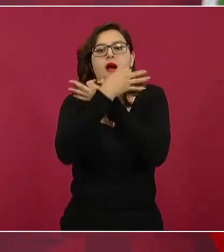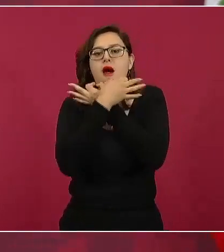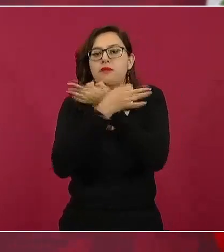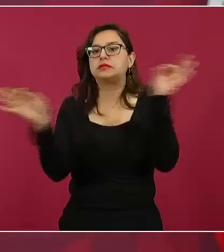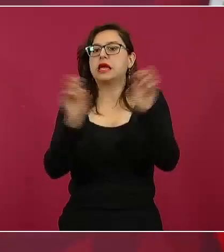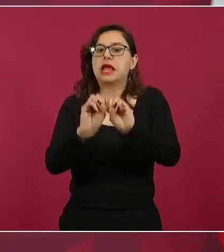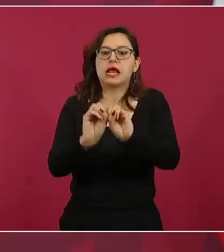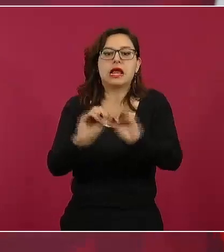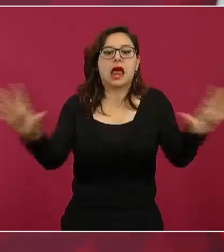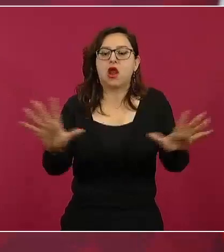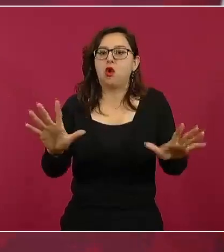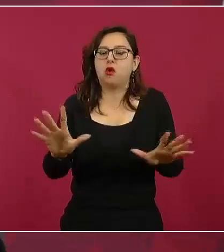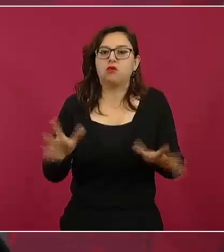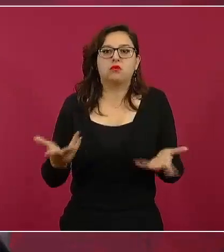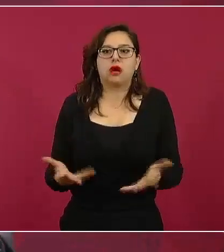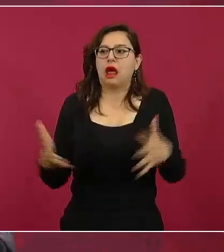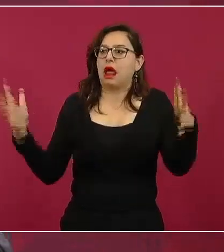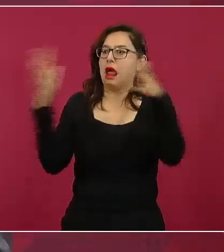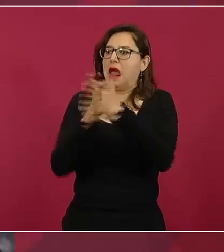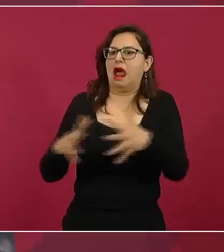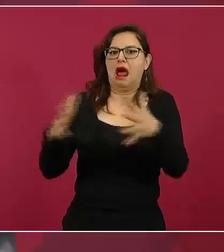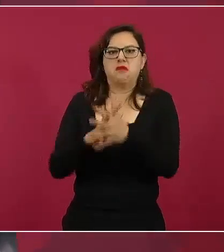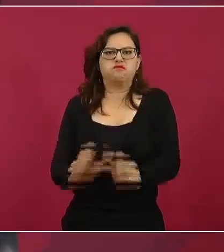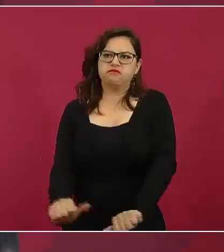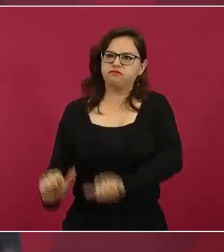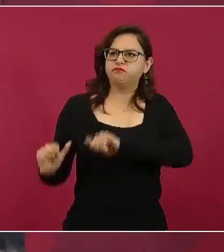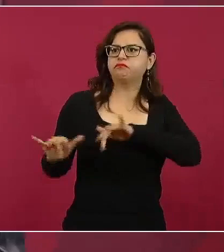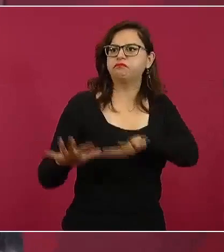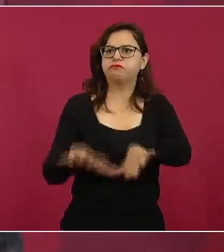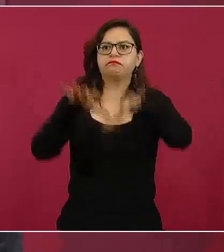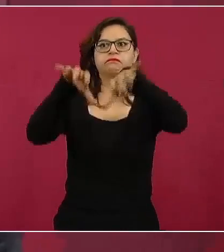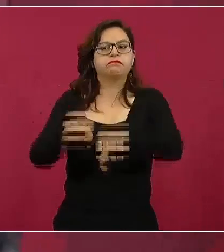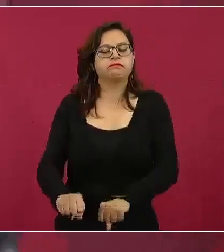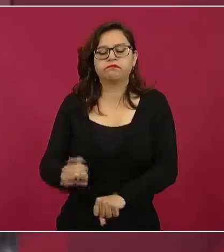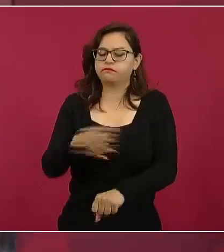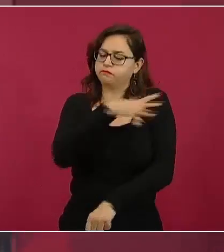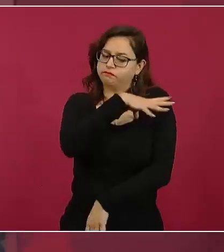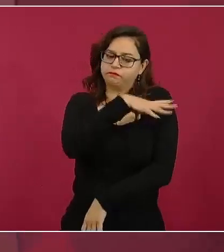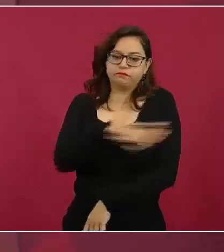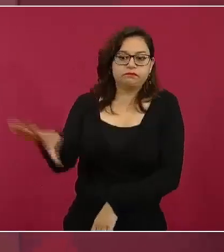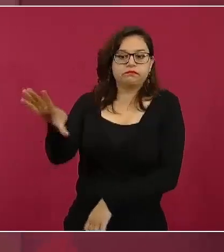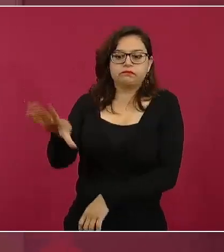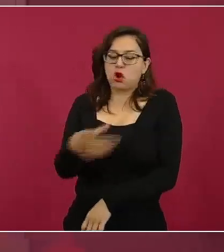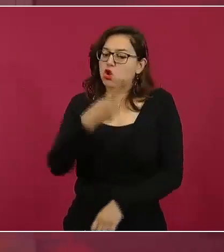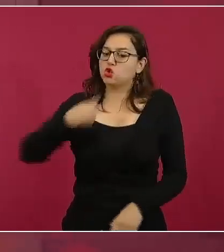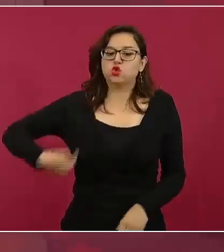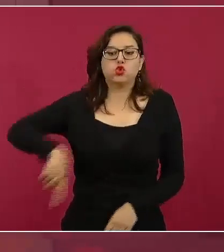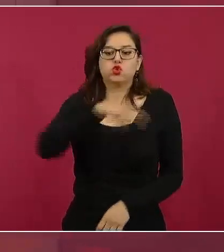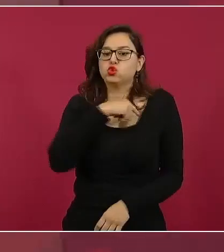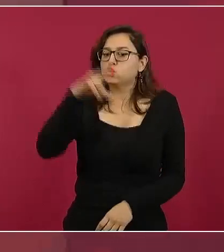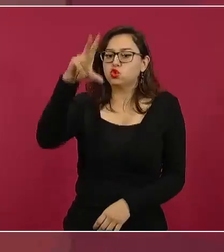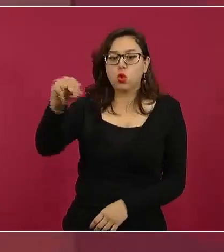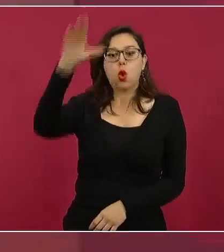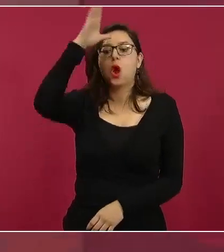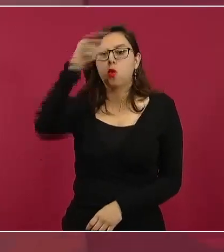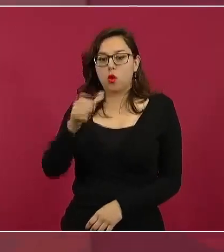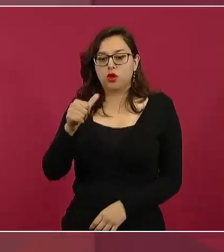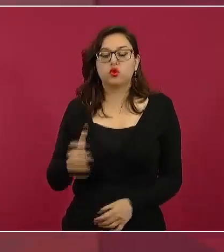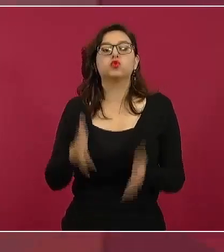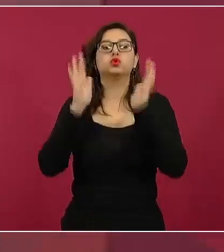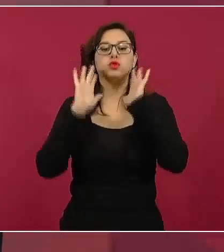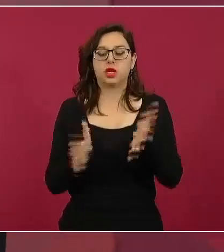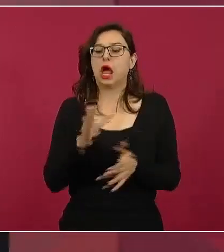de China, de Estados Unidos, nada de invasiones. Y ya fijamos nuestra postura en el Consejo de Seguridad